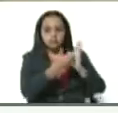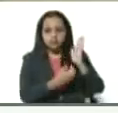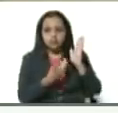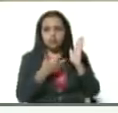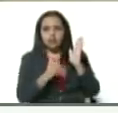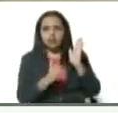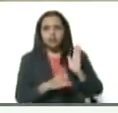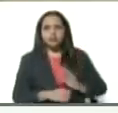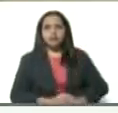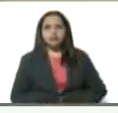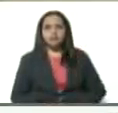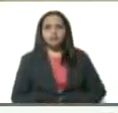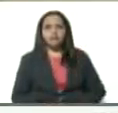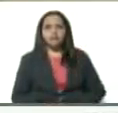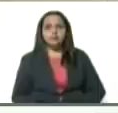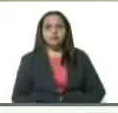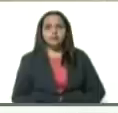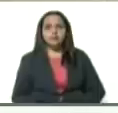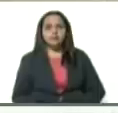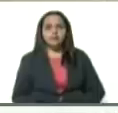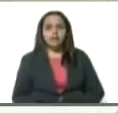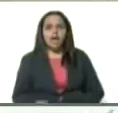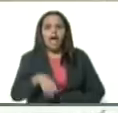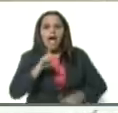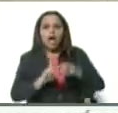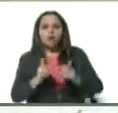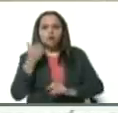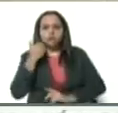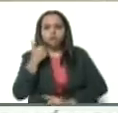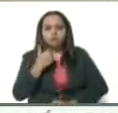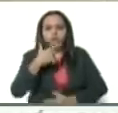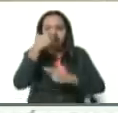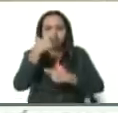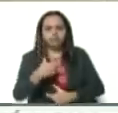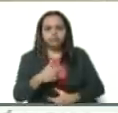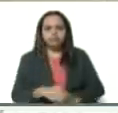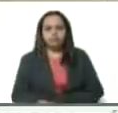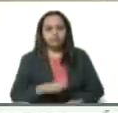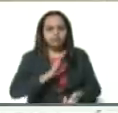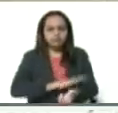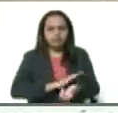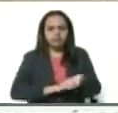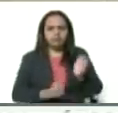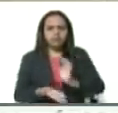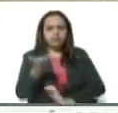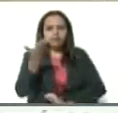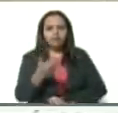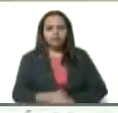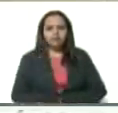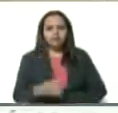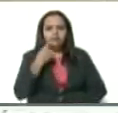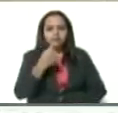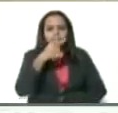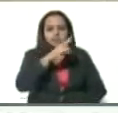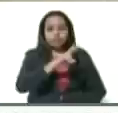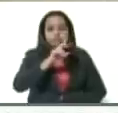Indica antecedentes personales, hipertensión, lo declara el 21